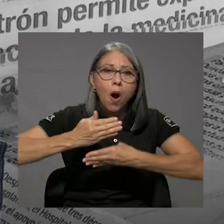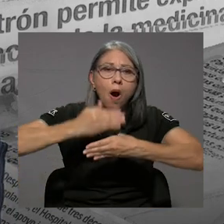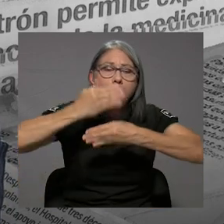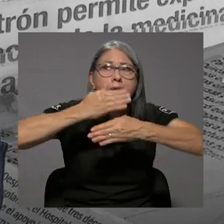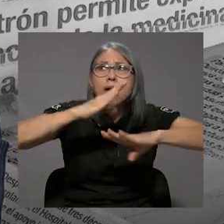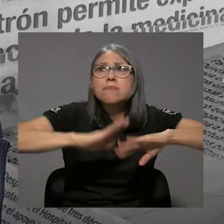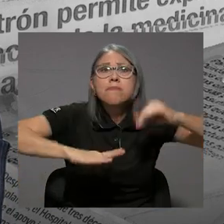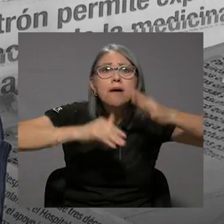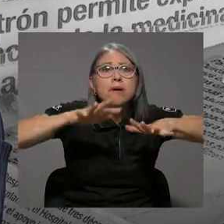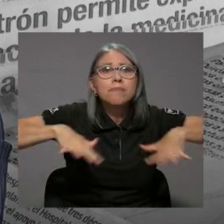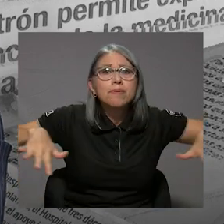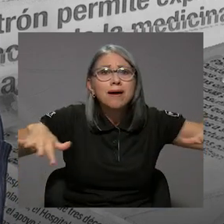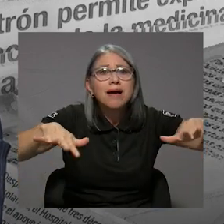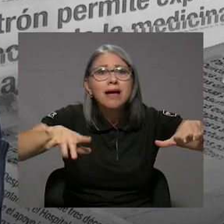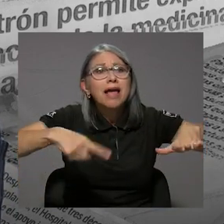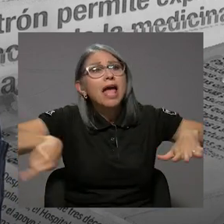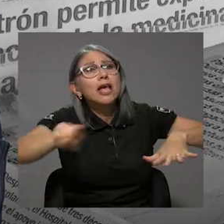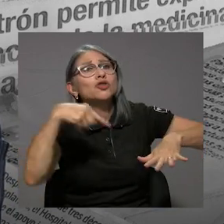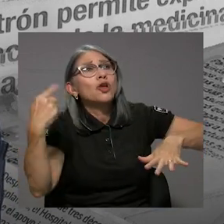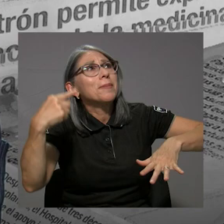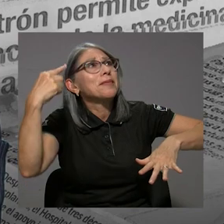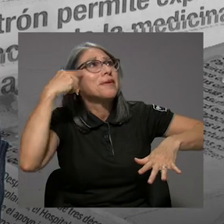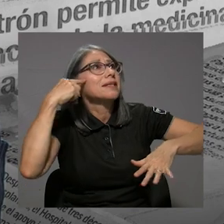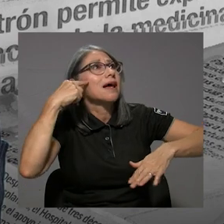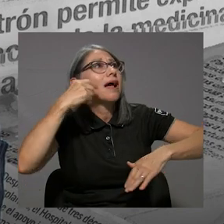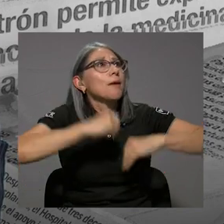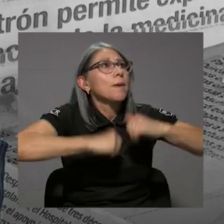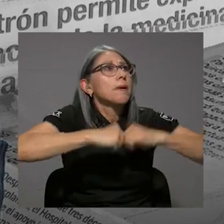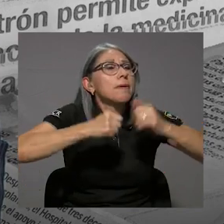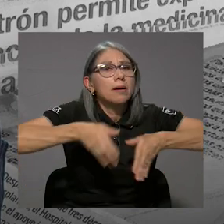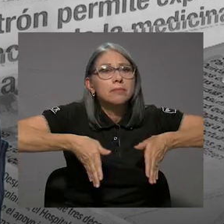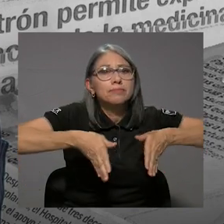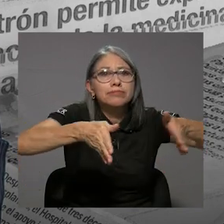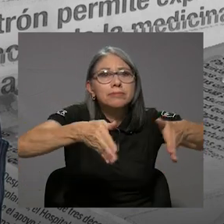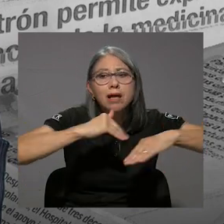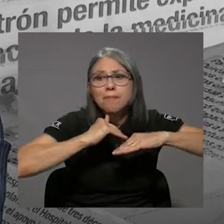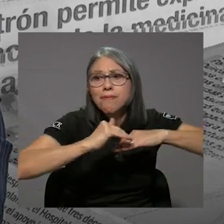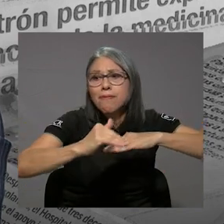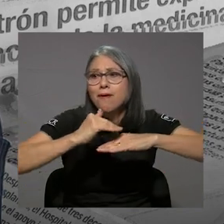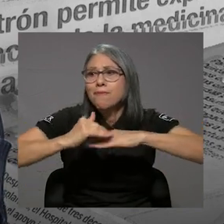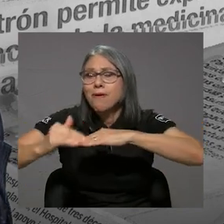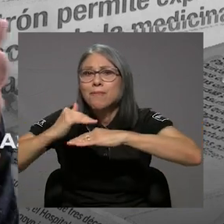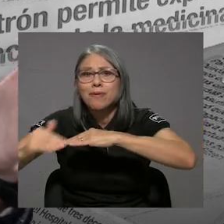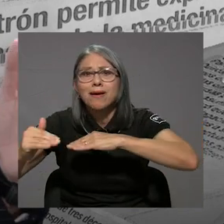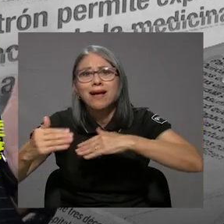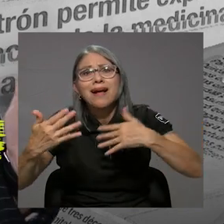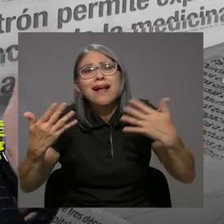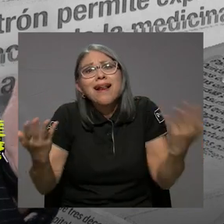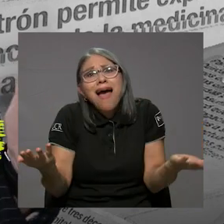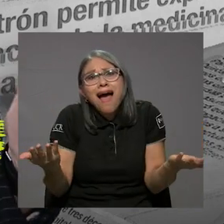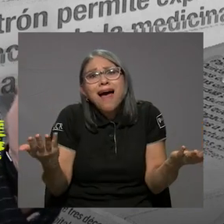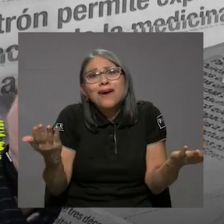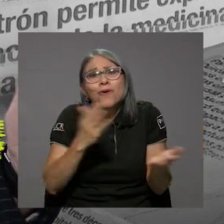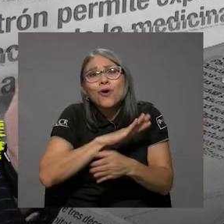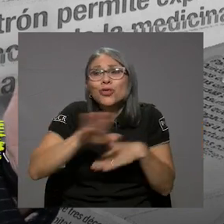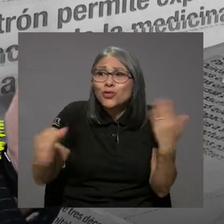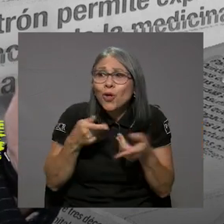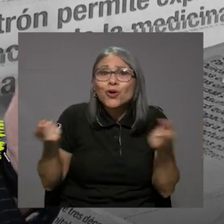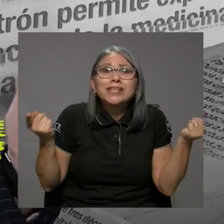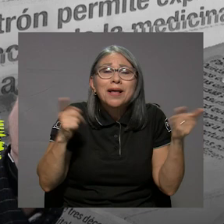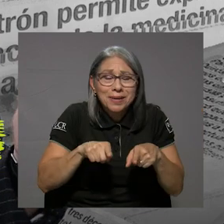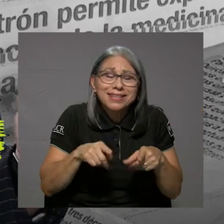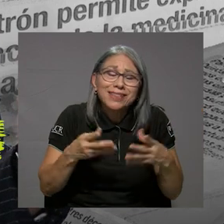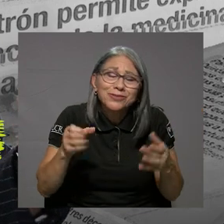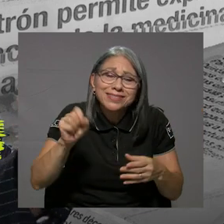para infraestructura, resulta que solo piensan en infraestructura en carreteras. Claro que nos colapsa todo lo que está pasando porque las